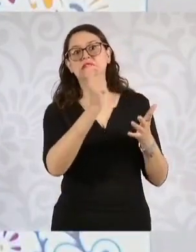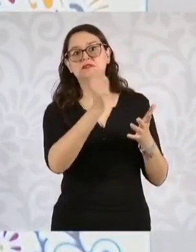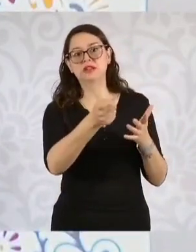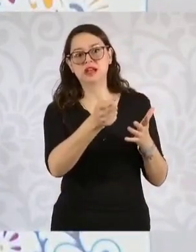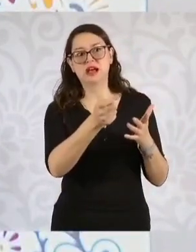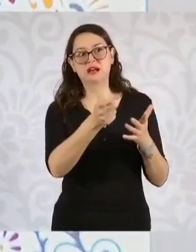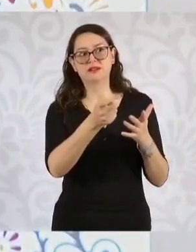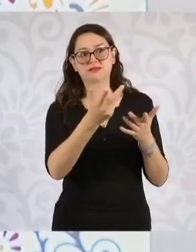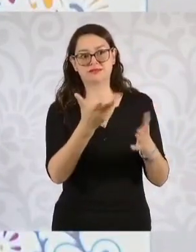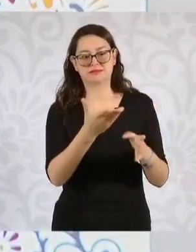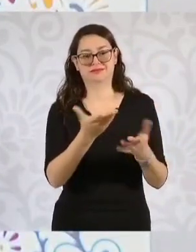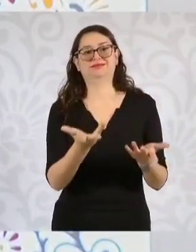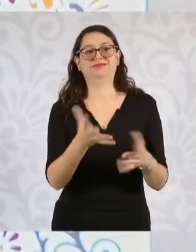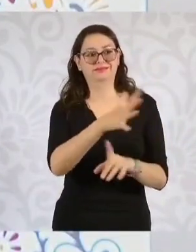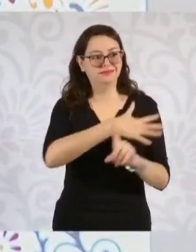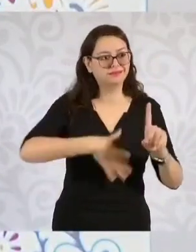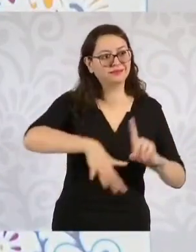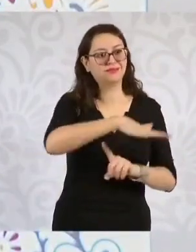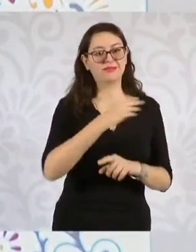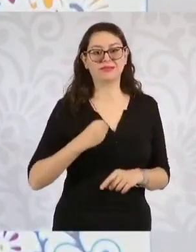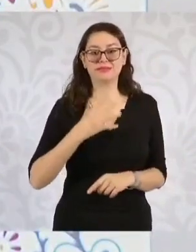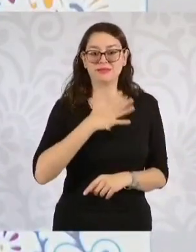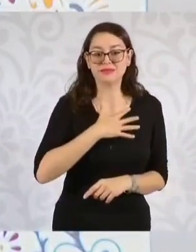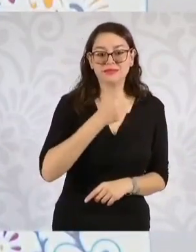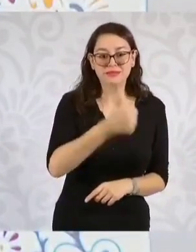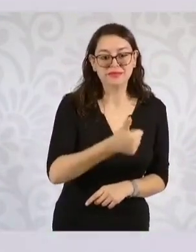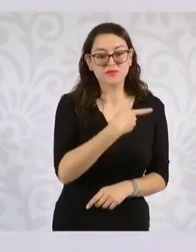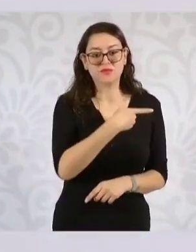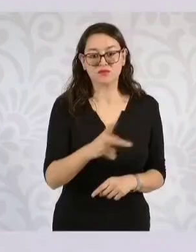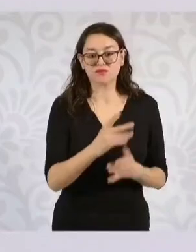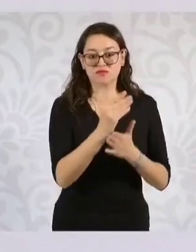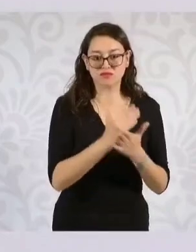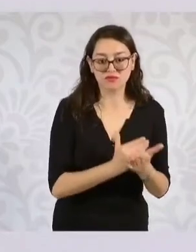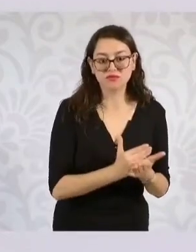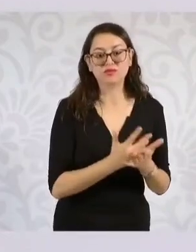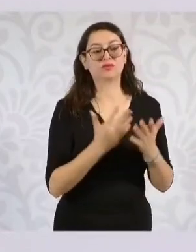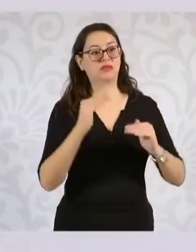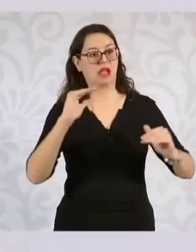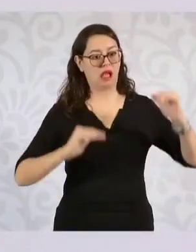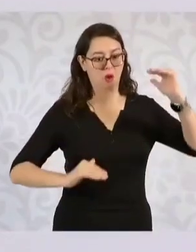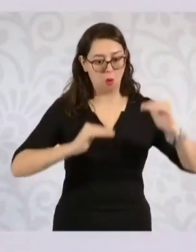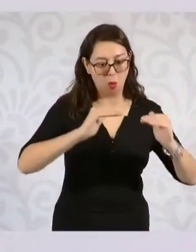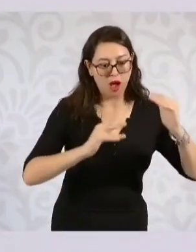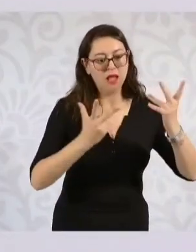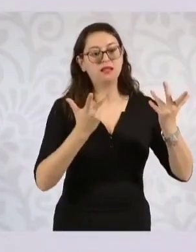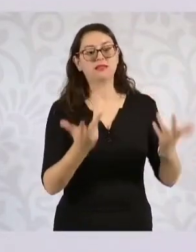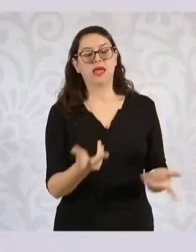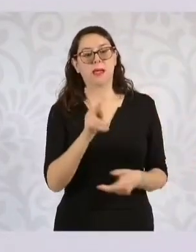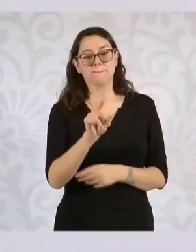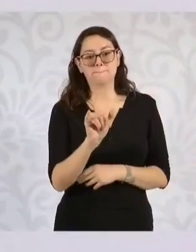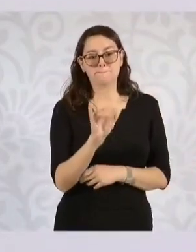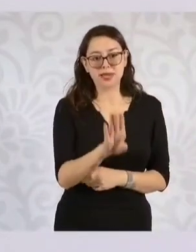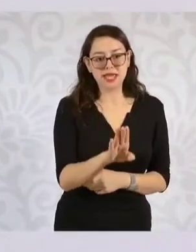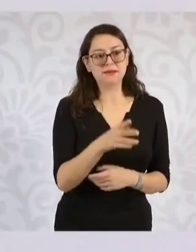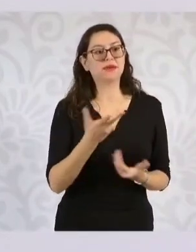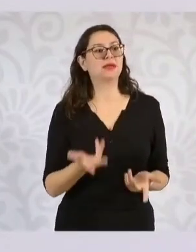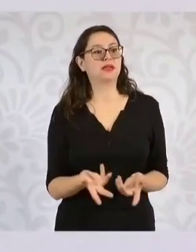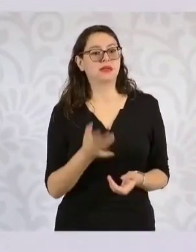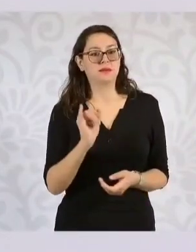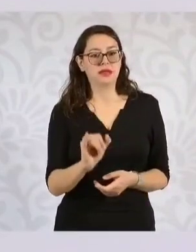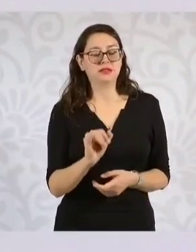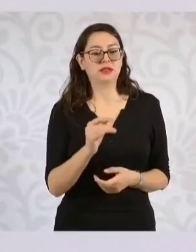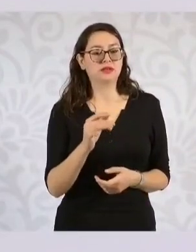de la pobreza, disminución de las desigualdades, el Producto Interno Bruto, la inversión extranjera directa y todos los